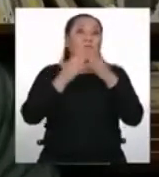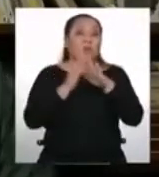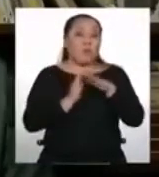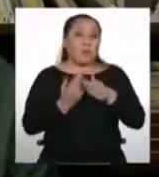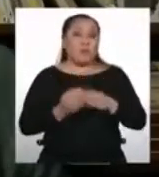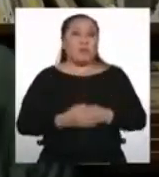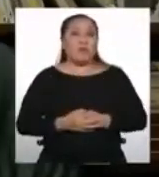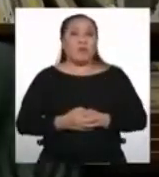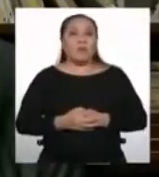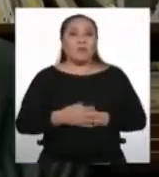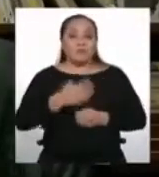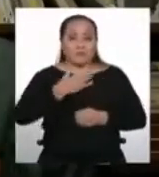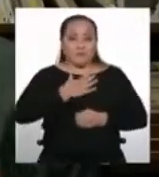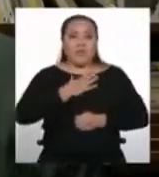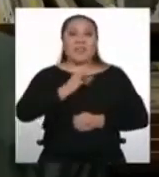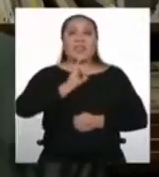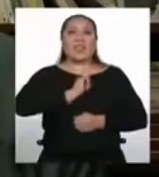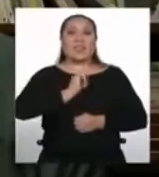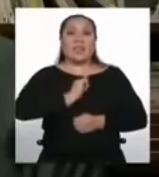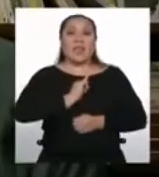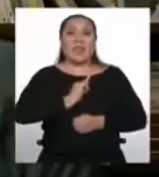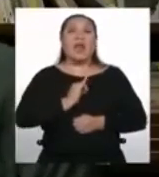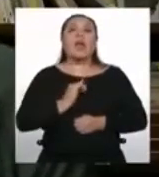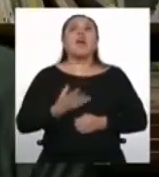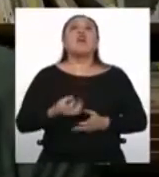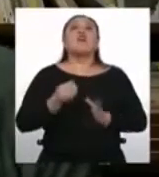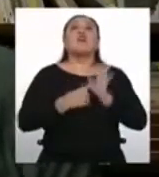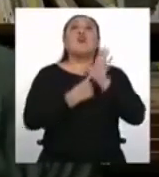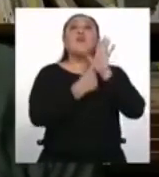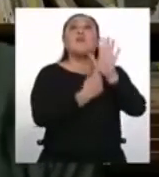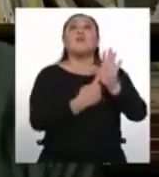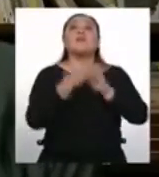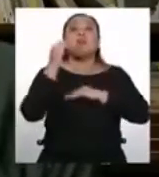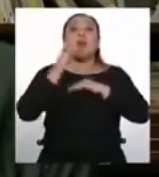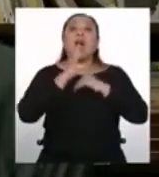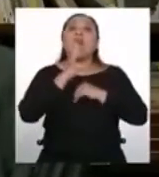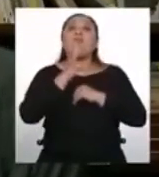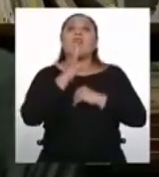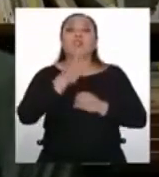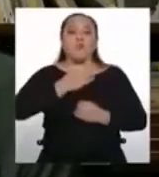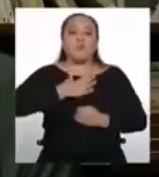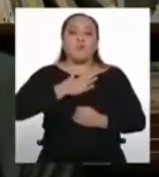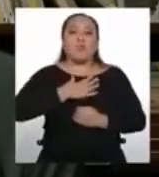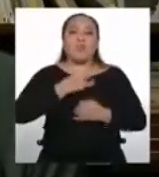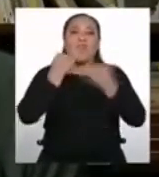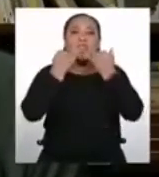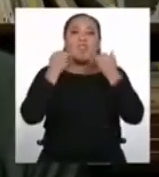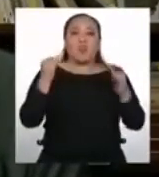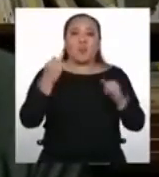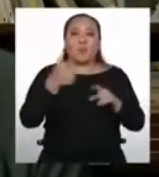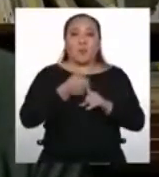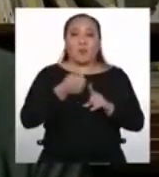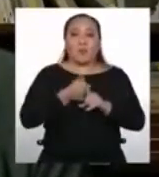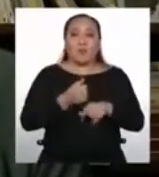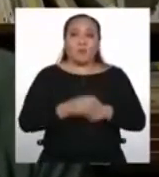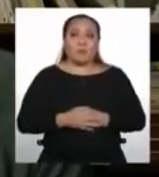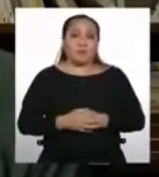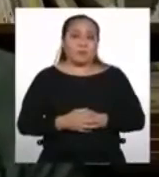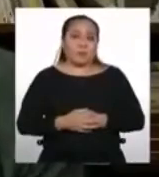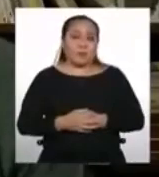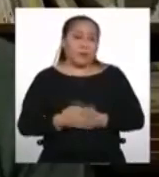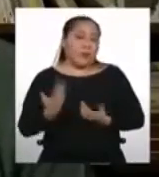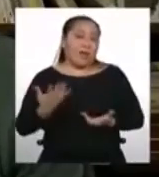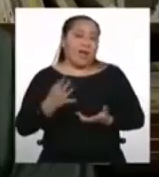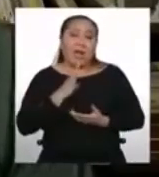Entonces, la identidad que uno construye hablando su lengua original es distinta de la identidad que uno construye hablando castellano, o inglés,